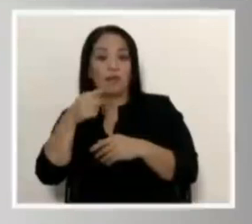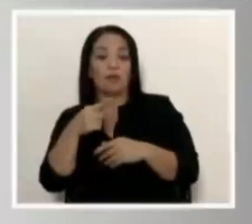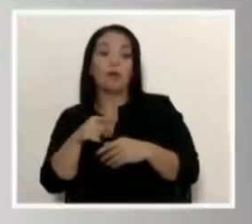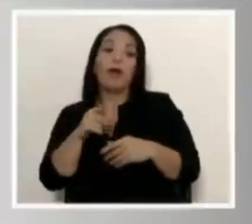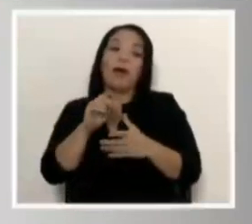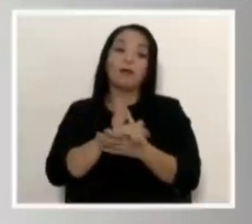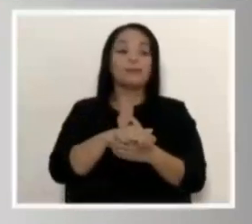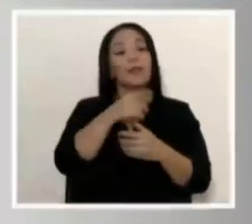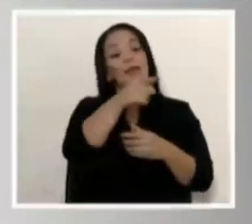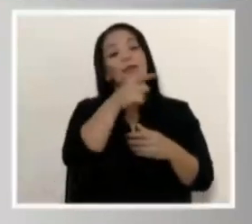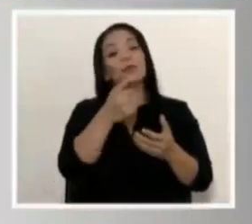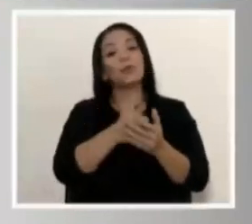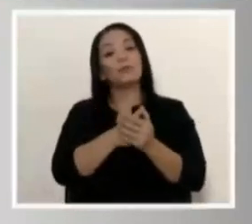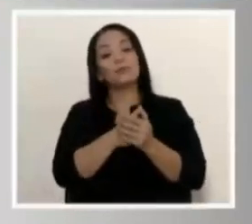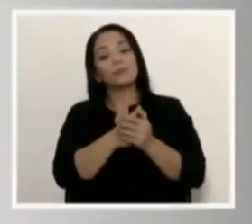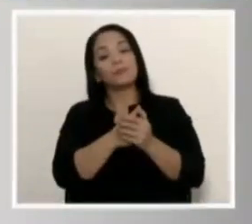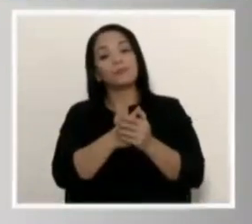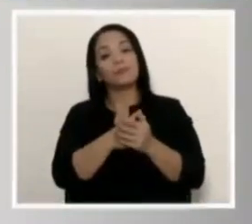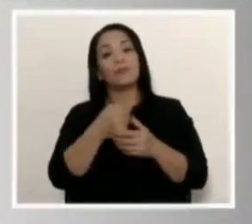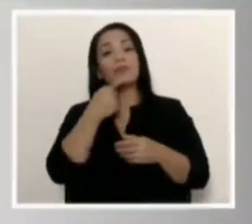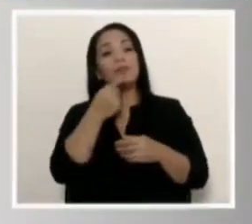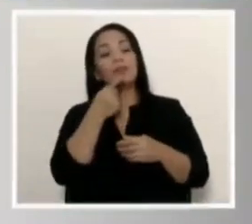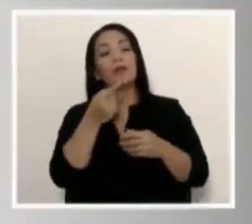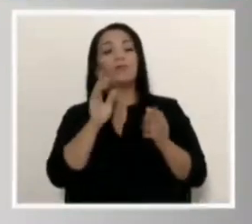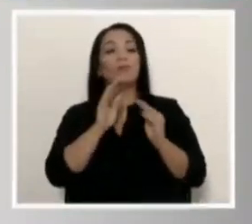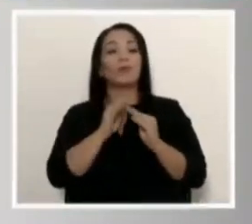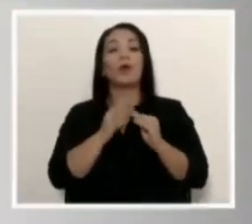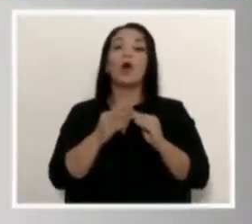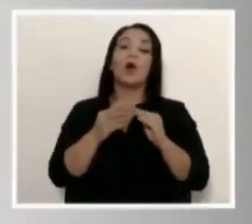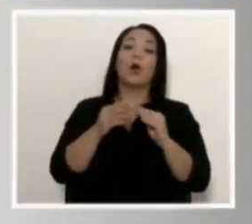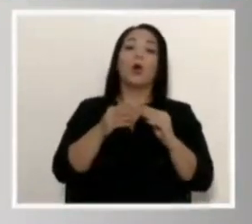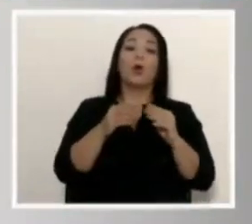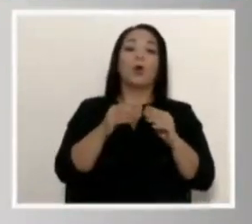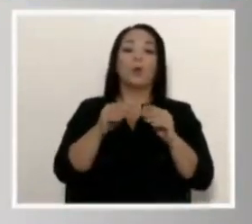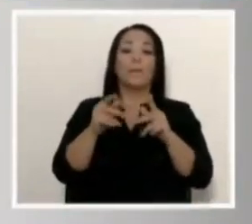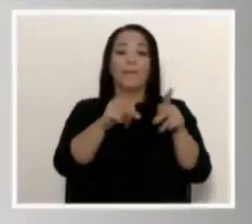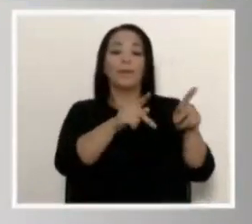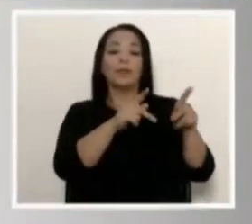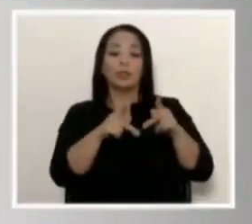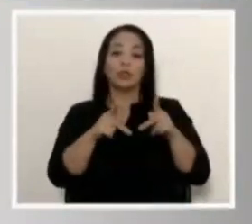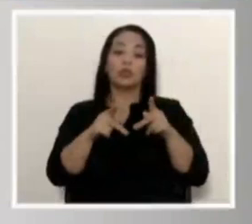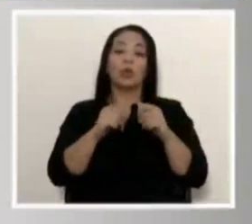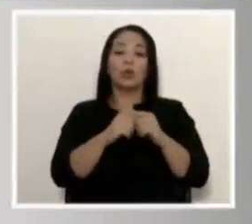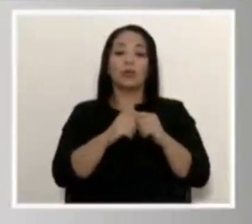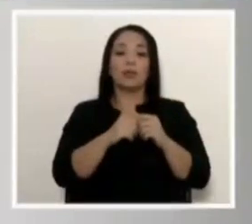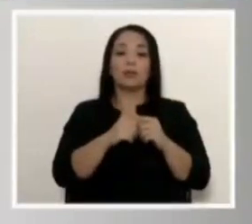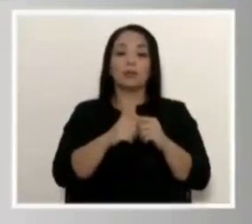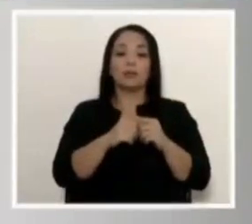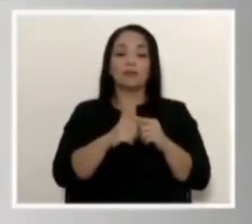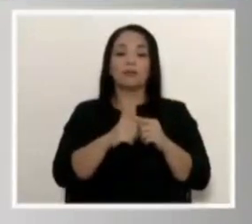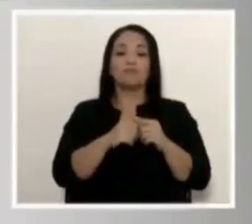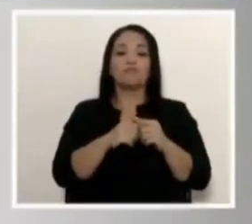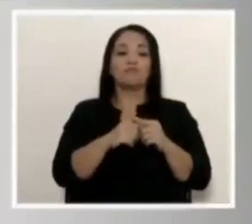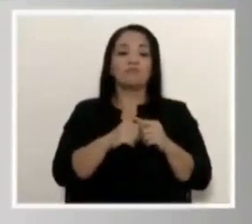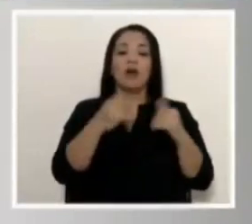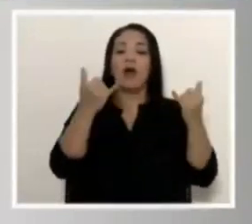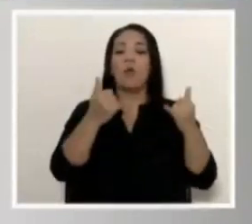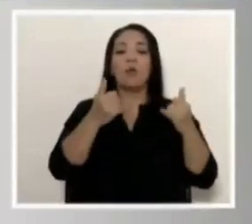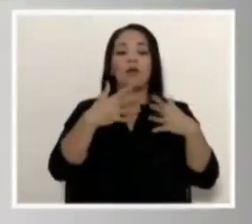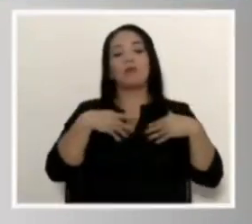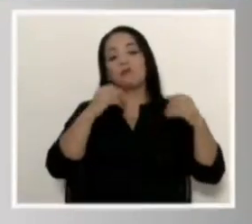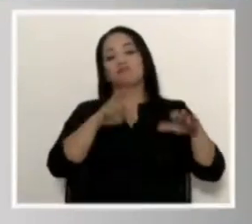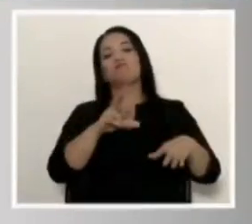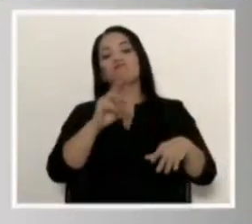la fuerza, la población fuera de la fuerza de trabajo está creciendo porque la gente se está cansando de buscar trabajo.